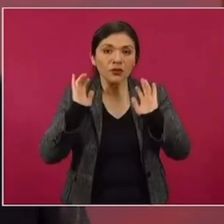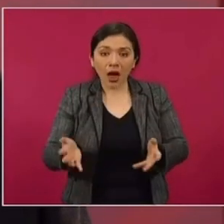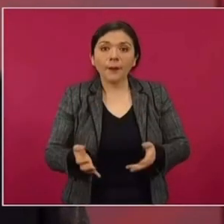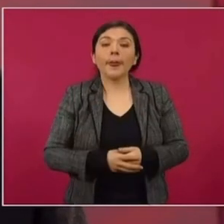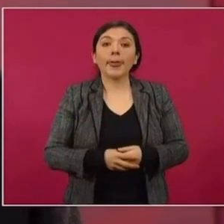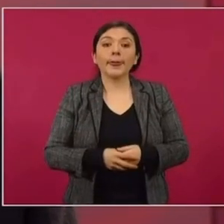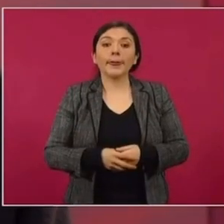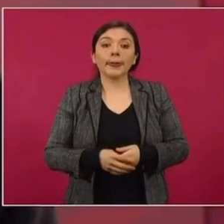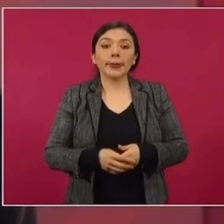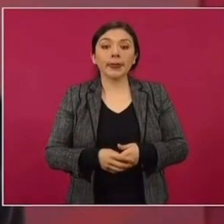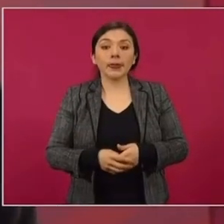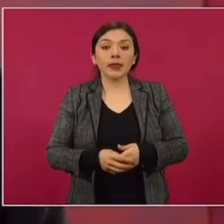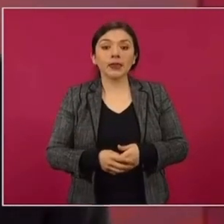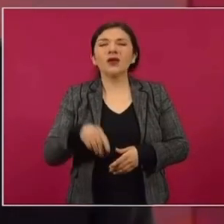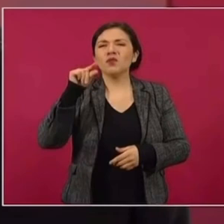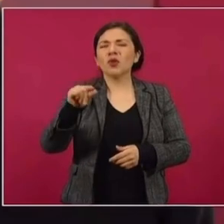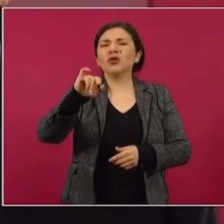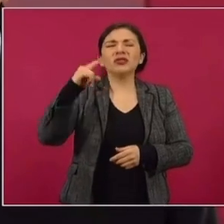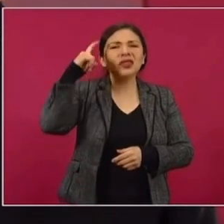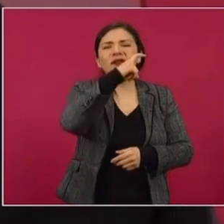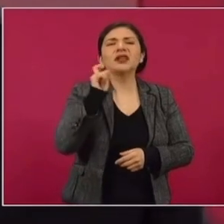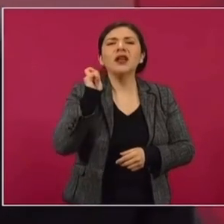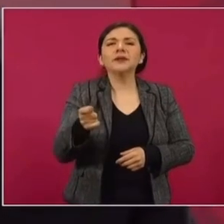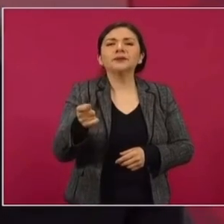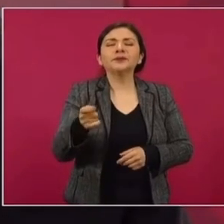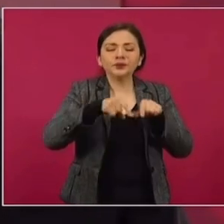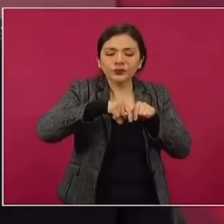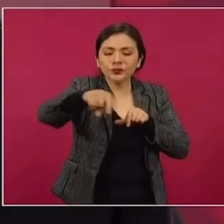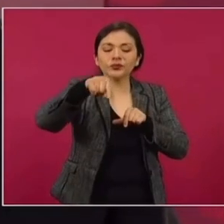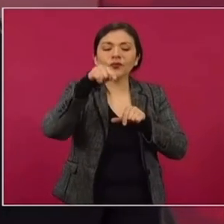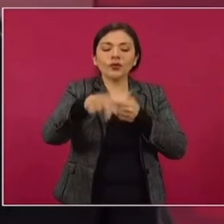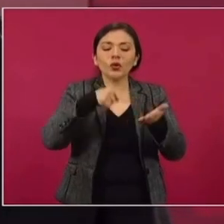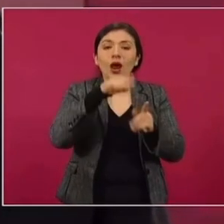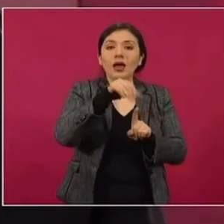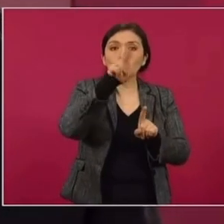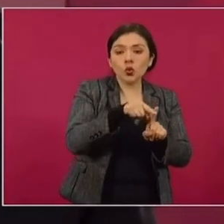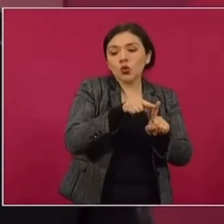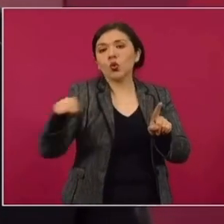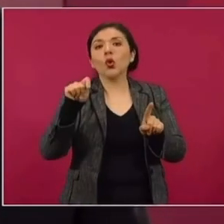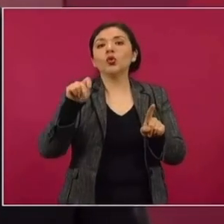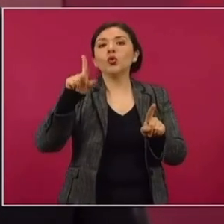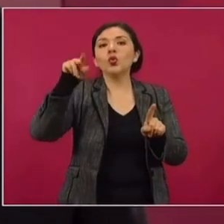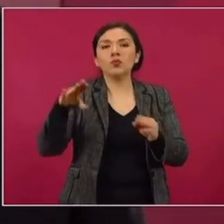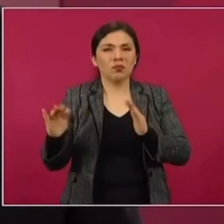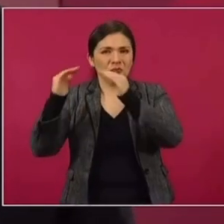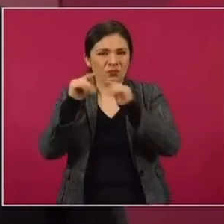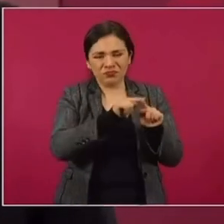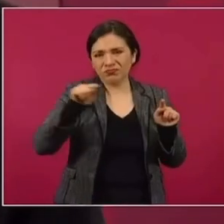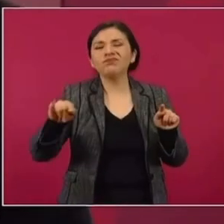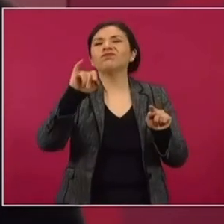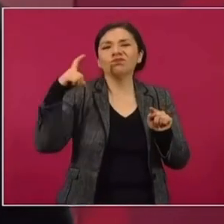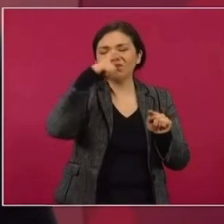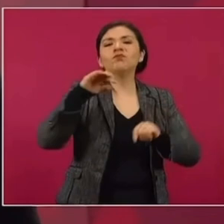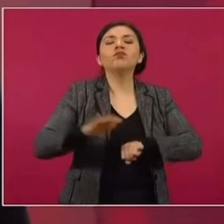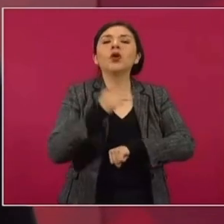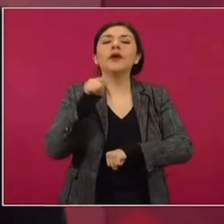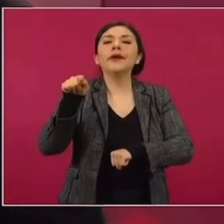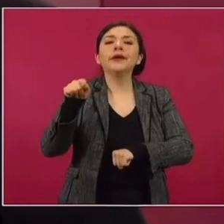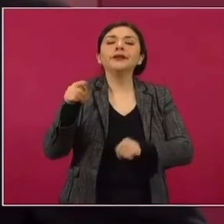Y se nos dificultó un poco en el tramo de Cancún a Tulum, porque